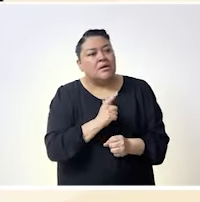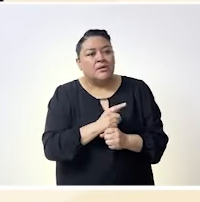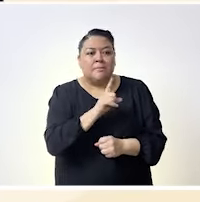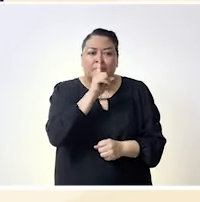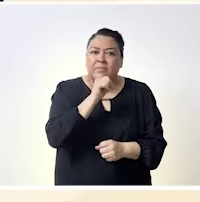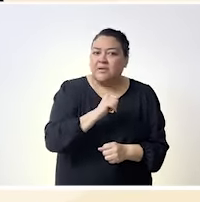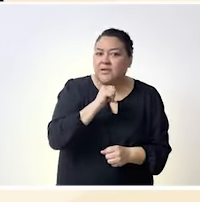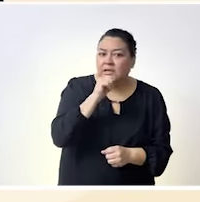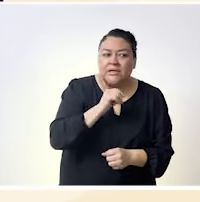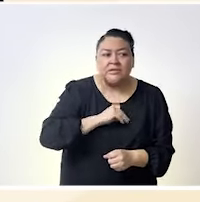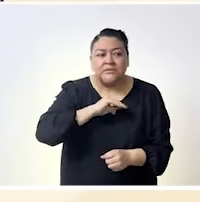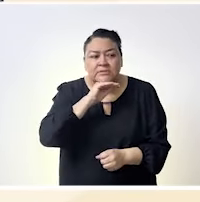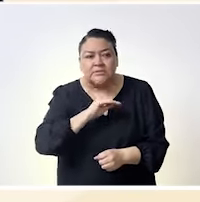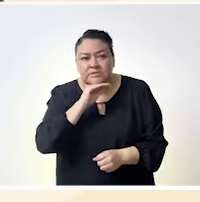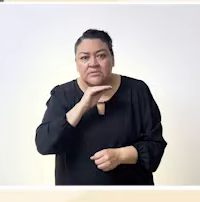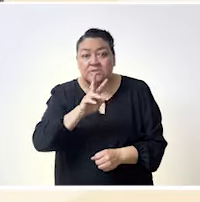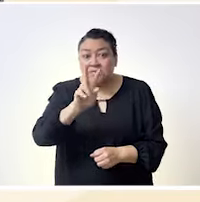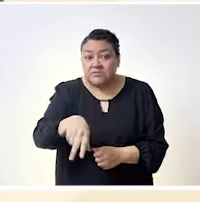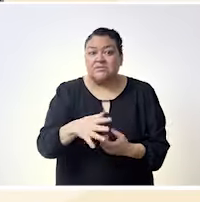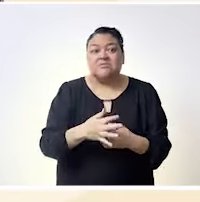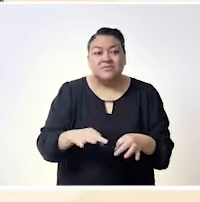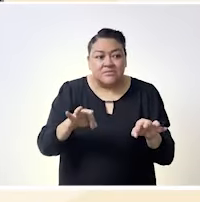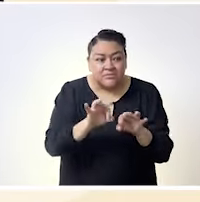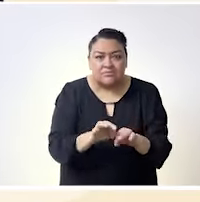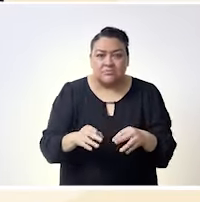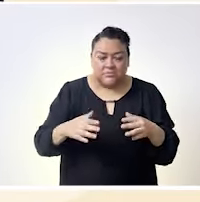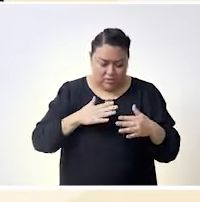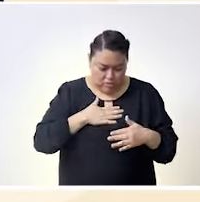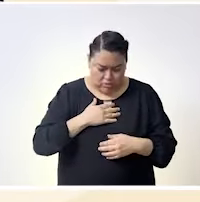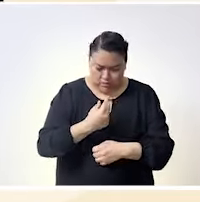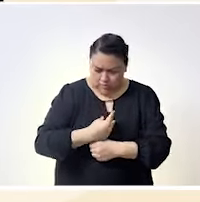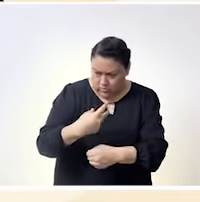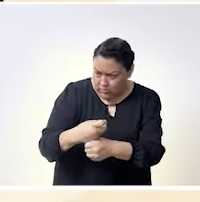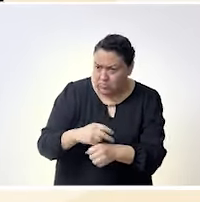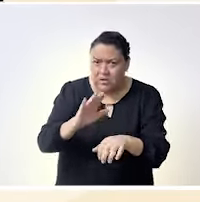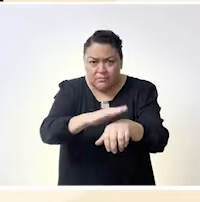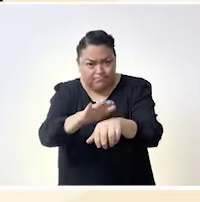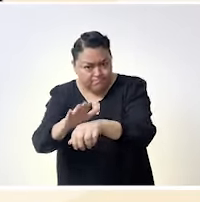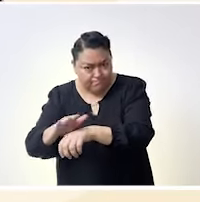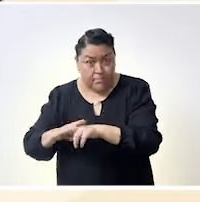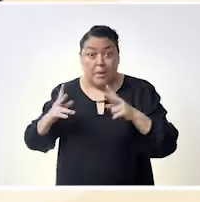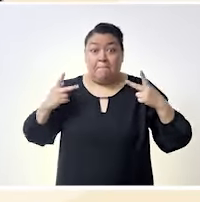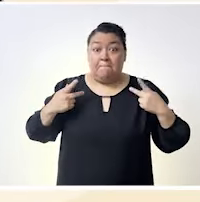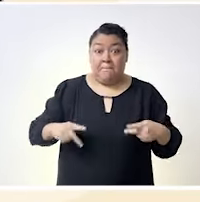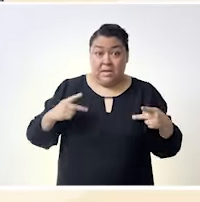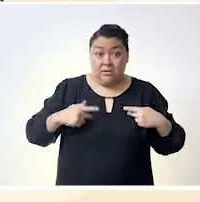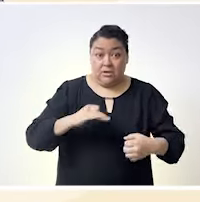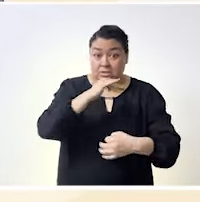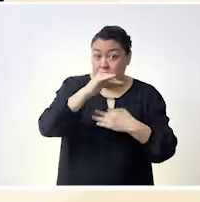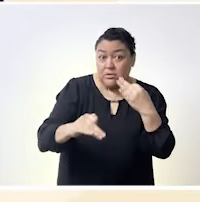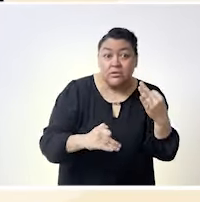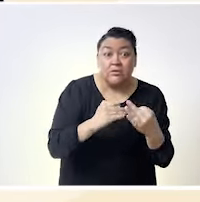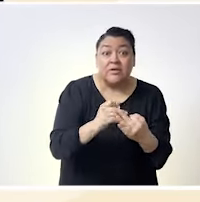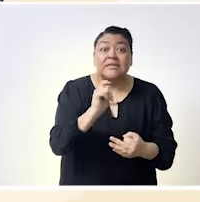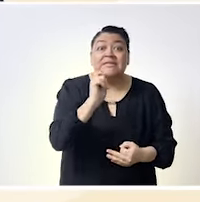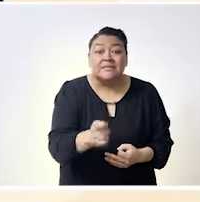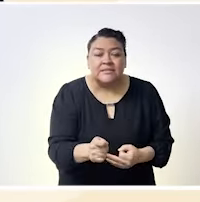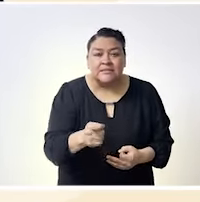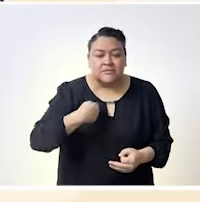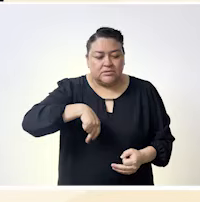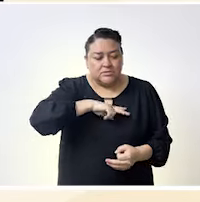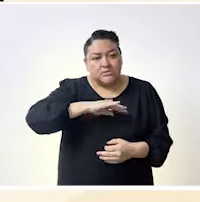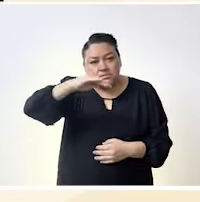sería bien importante invitarles y invitarme a mí también invitarnos a todos en general